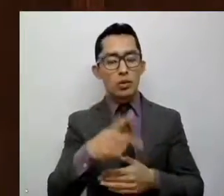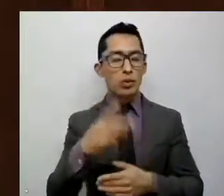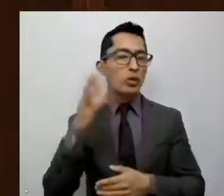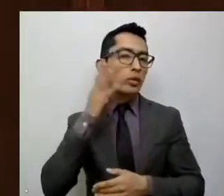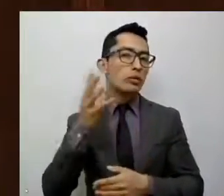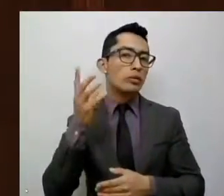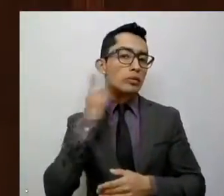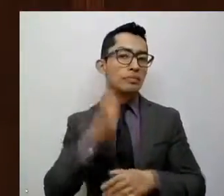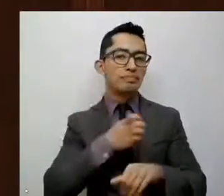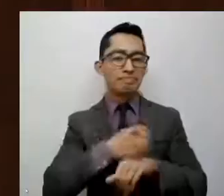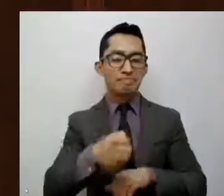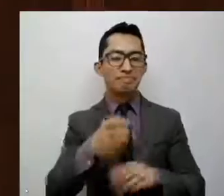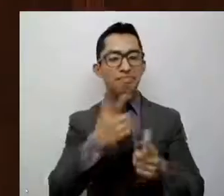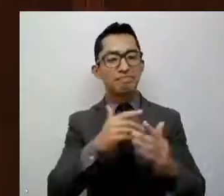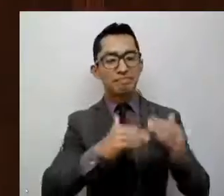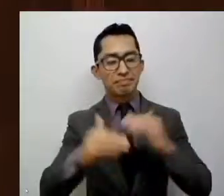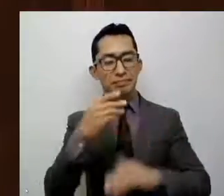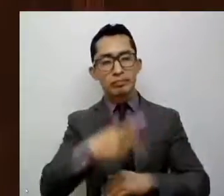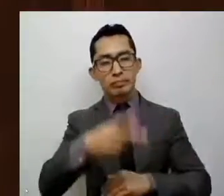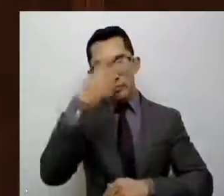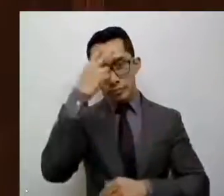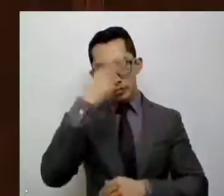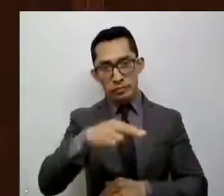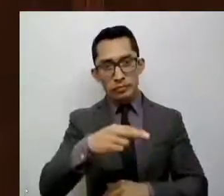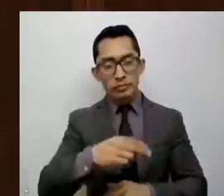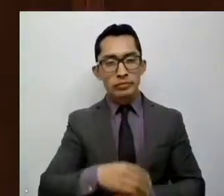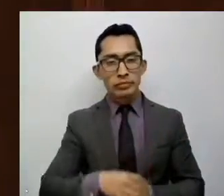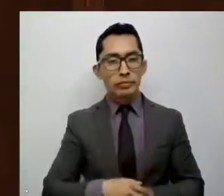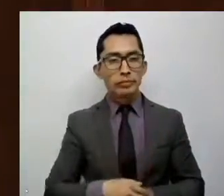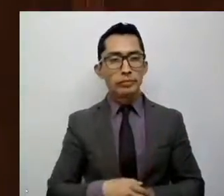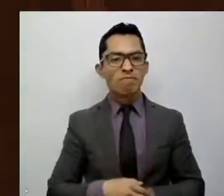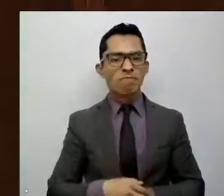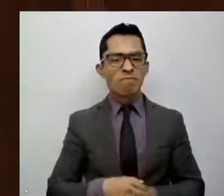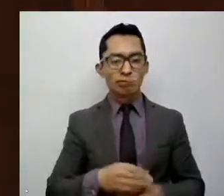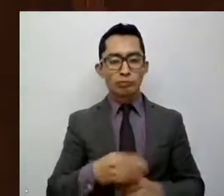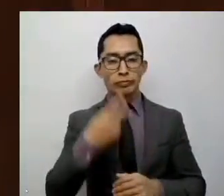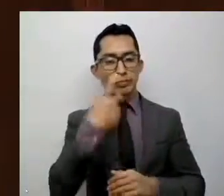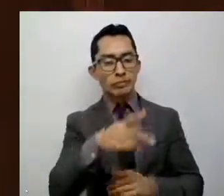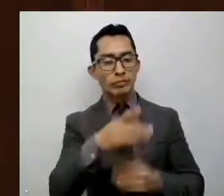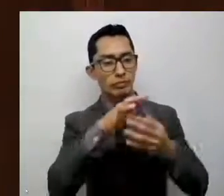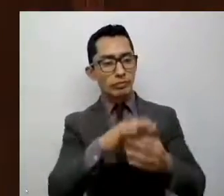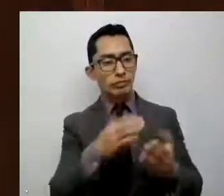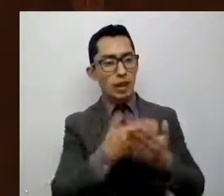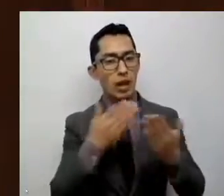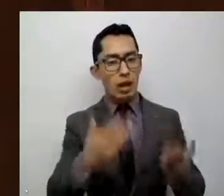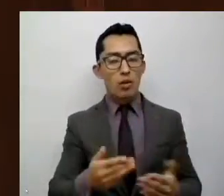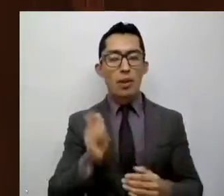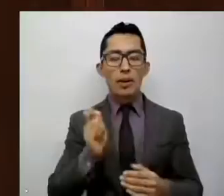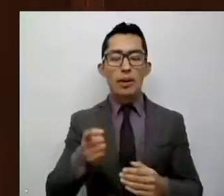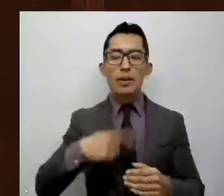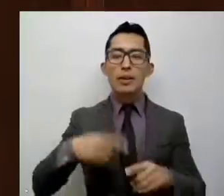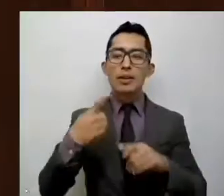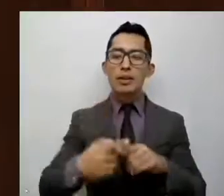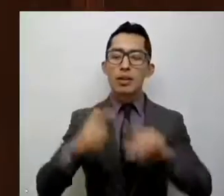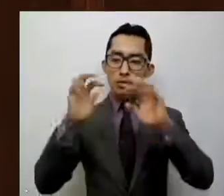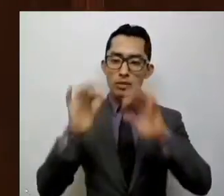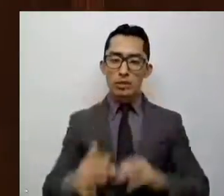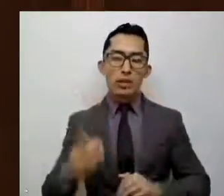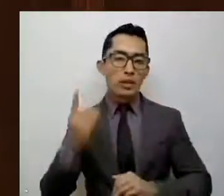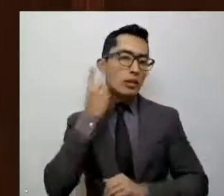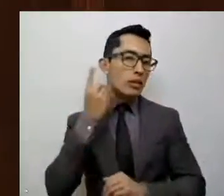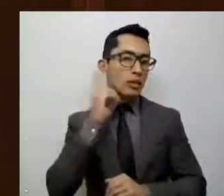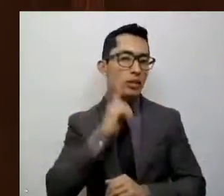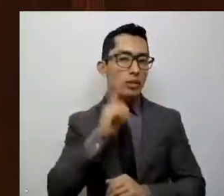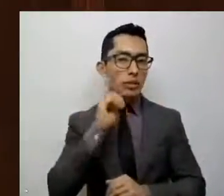del Estado Libre y Soberana de México. Por su digno conducto, la suscrita diputada de la